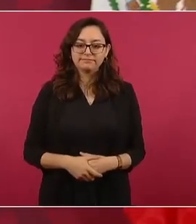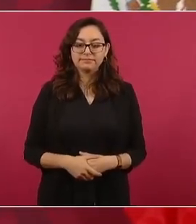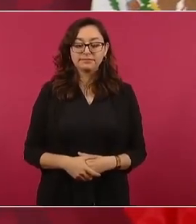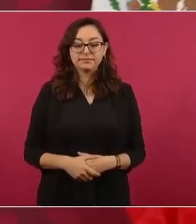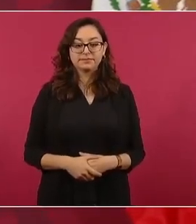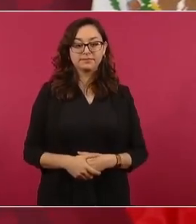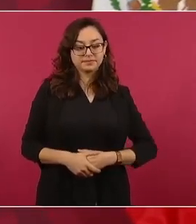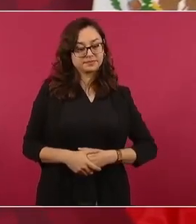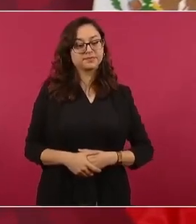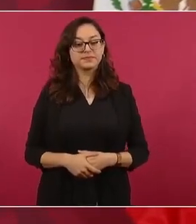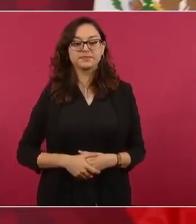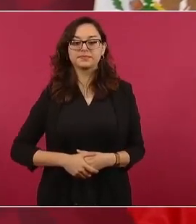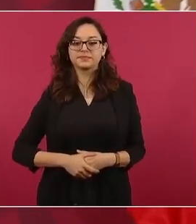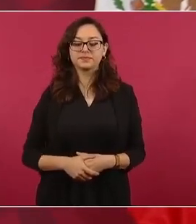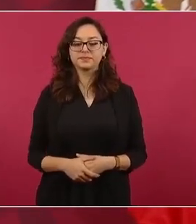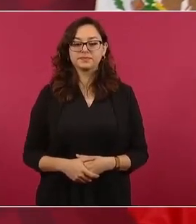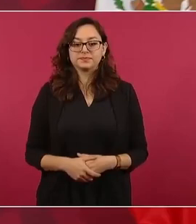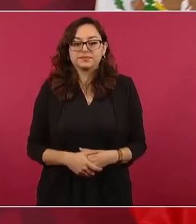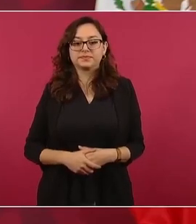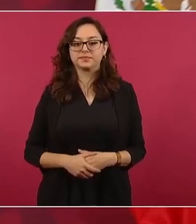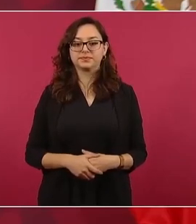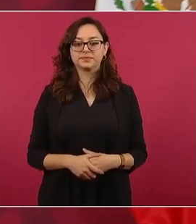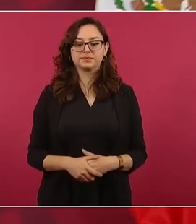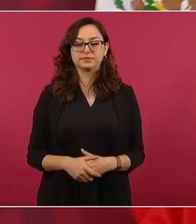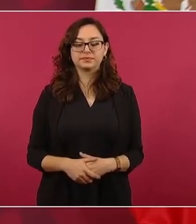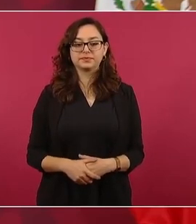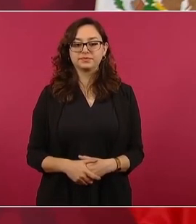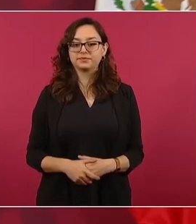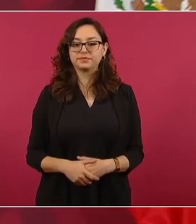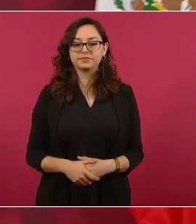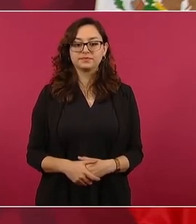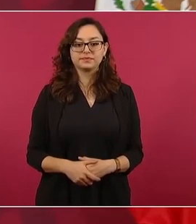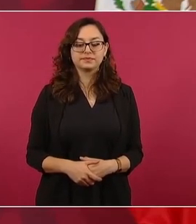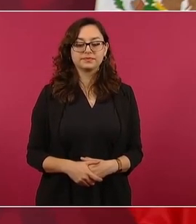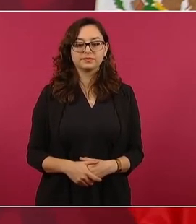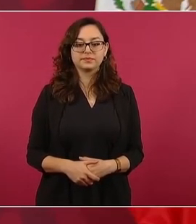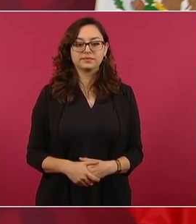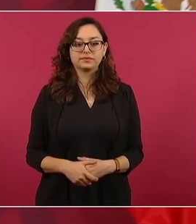muy